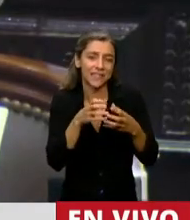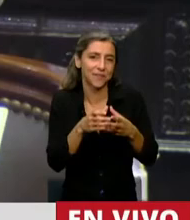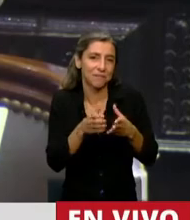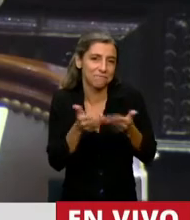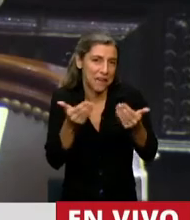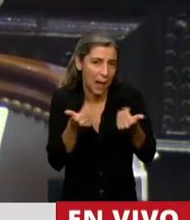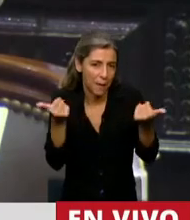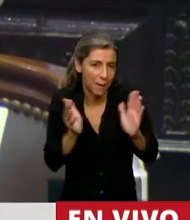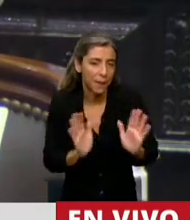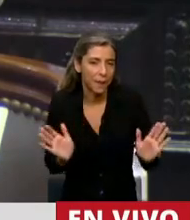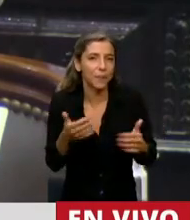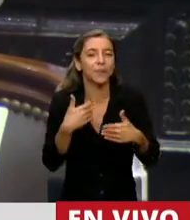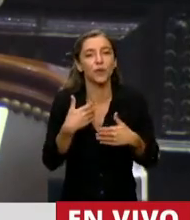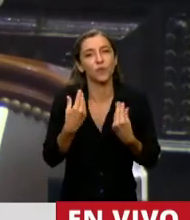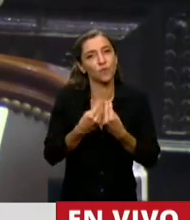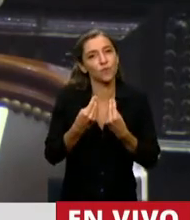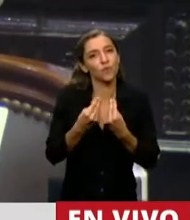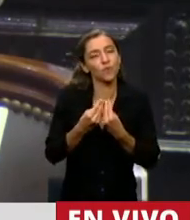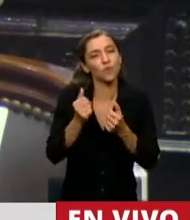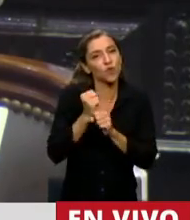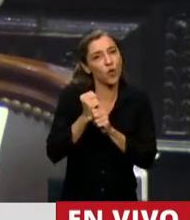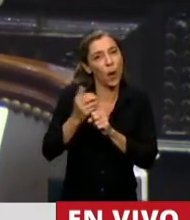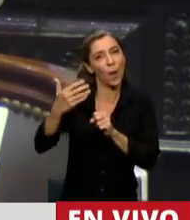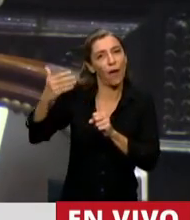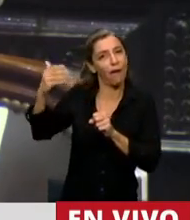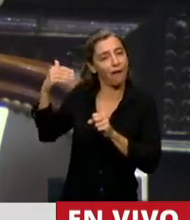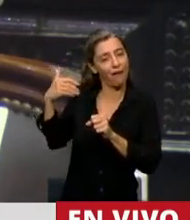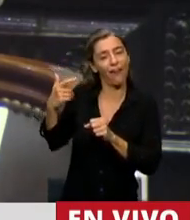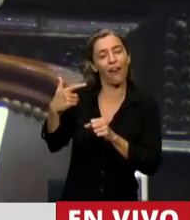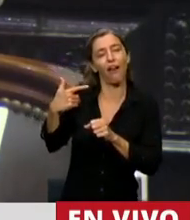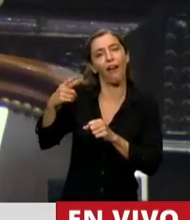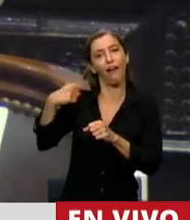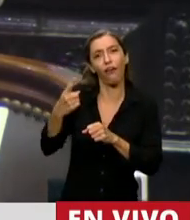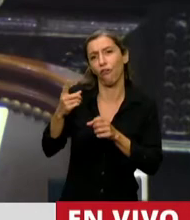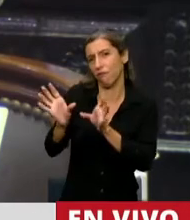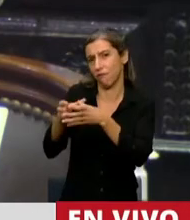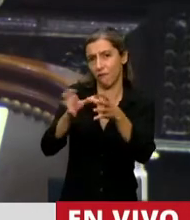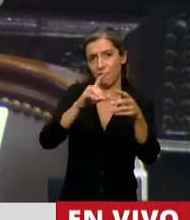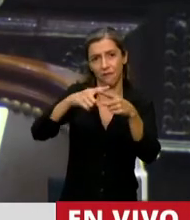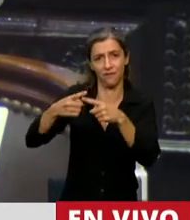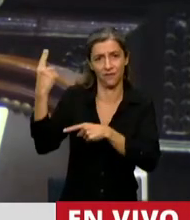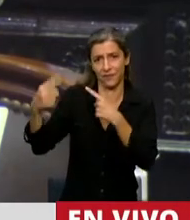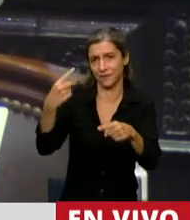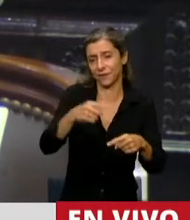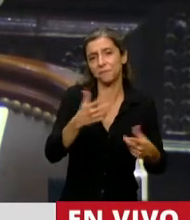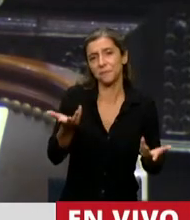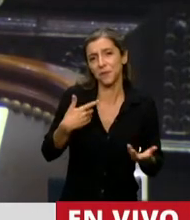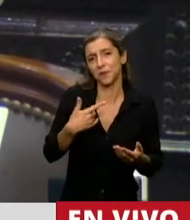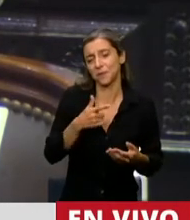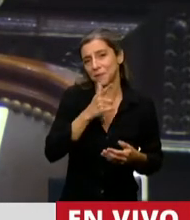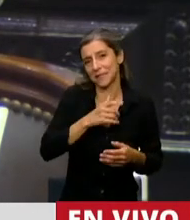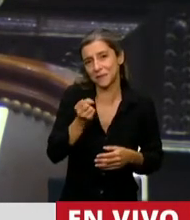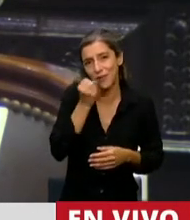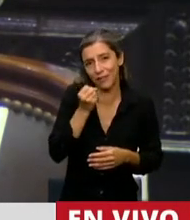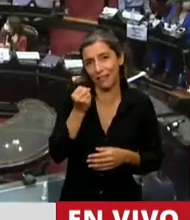pero ha sido el trabajo de muchos meses, de todos los bloques políticos, por eso creo que vale la pena que